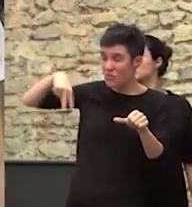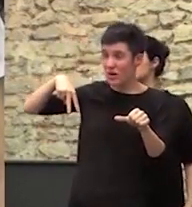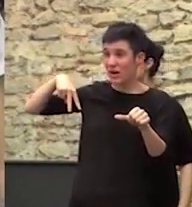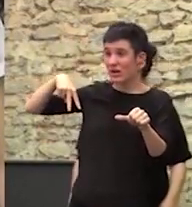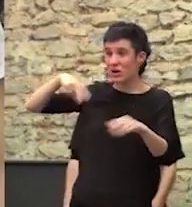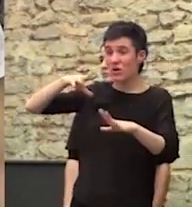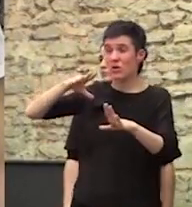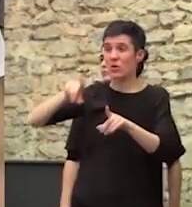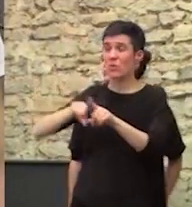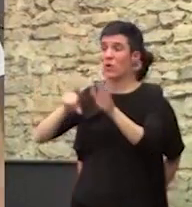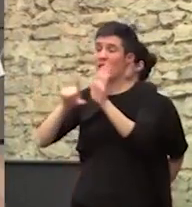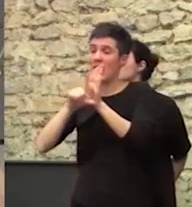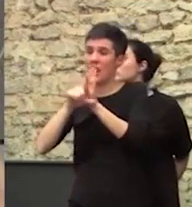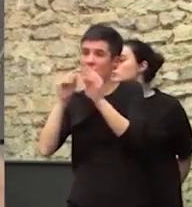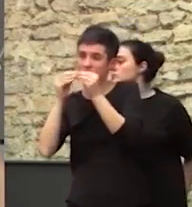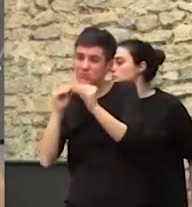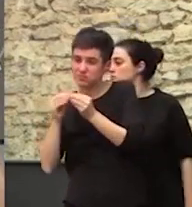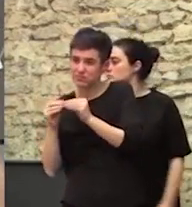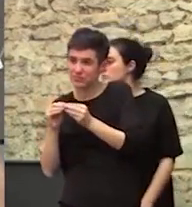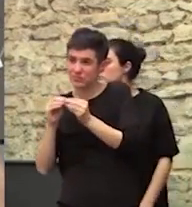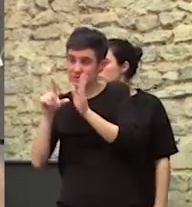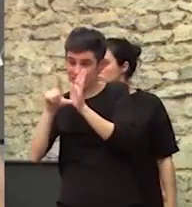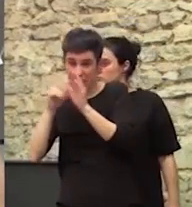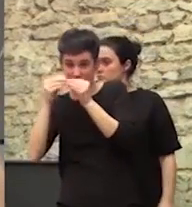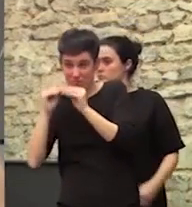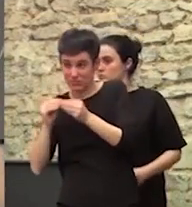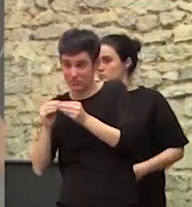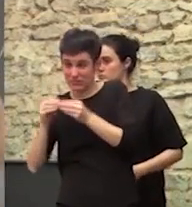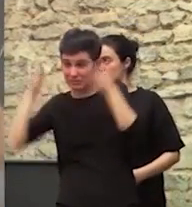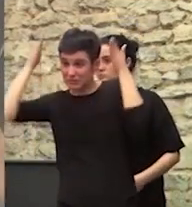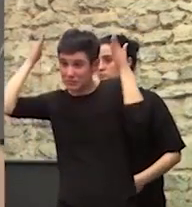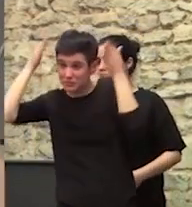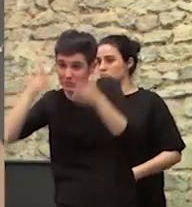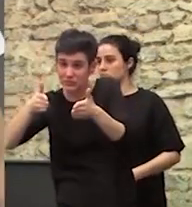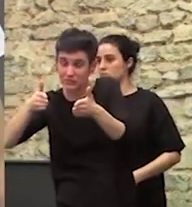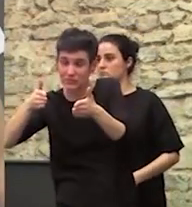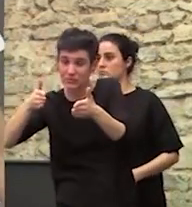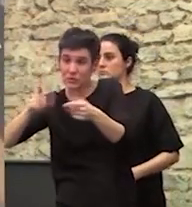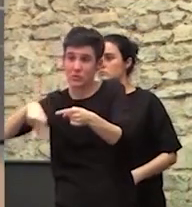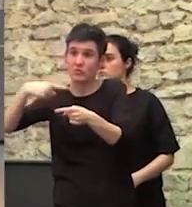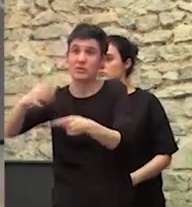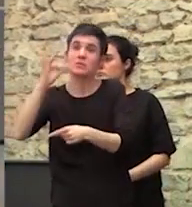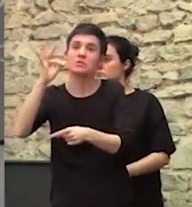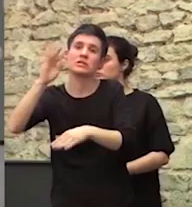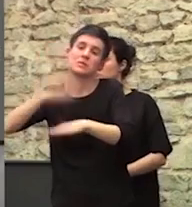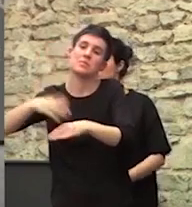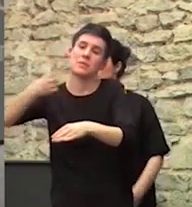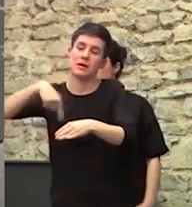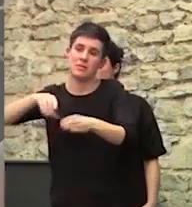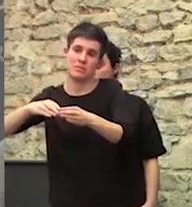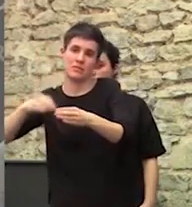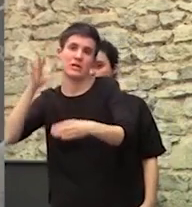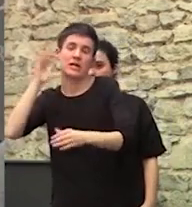diseñado absolutamente nada Nada Que tenga un impacto real En la población gitana